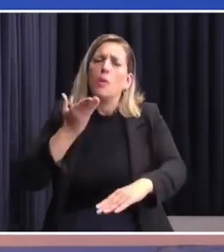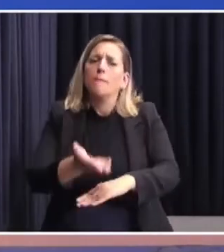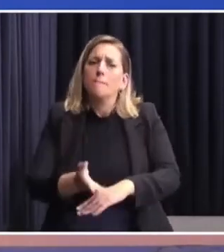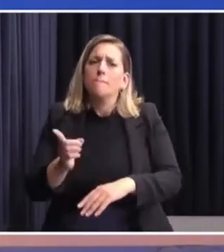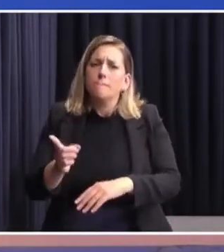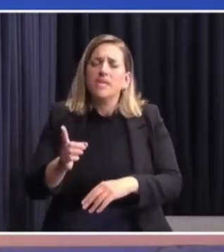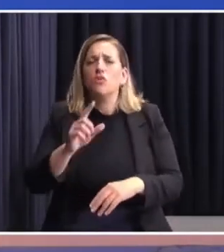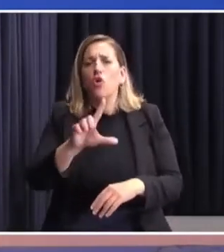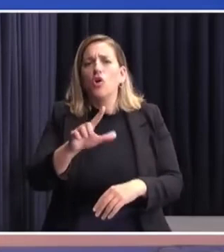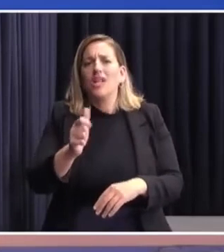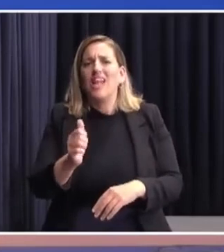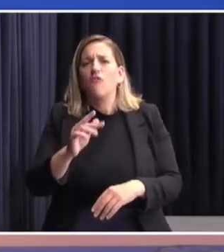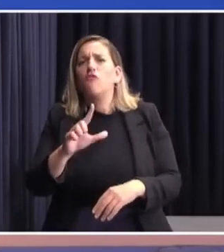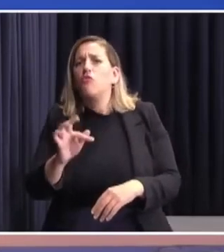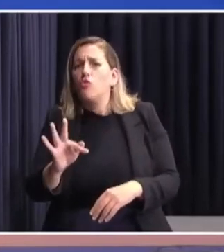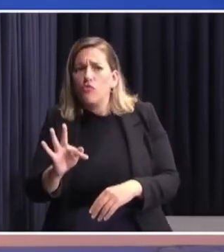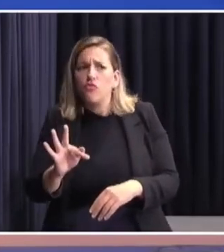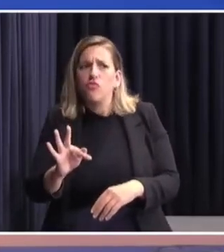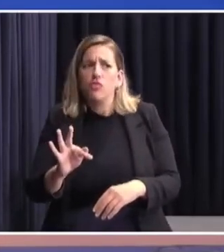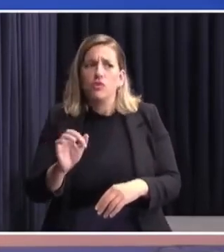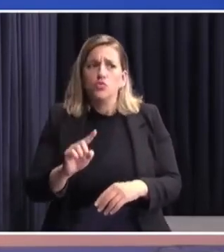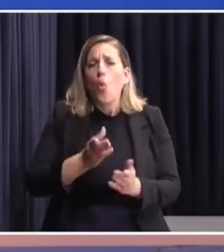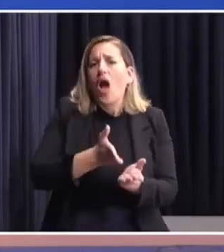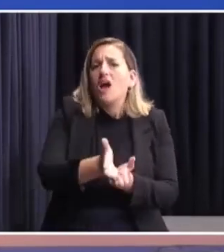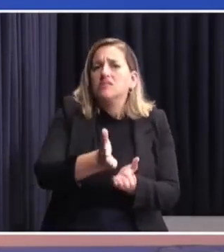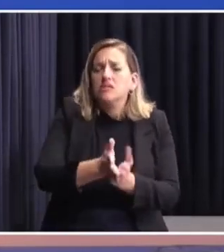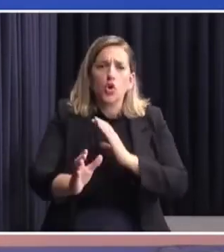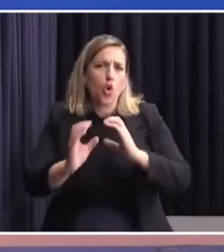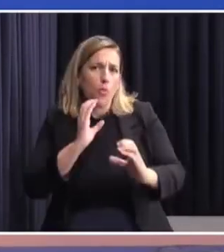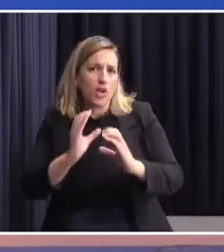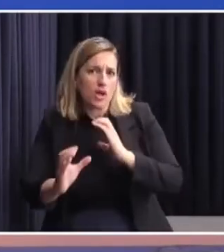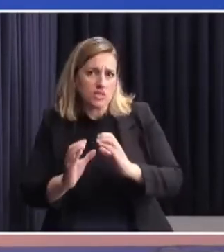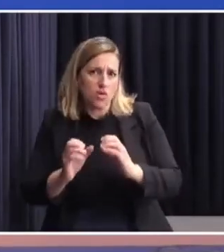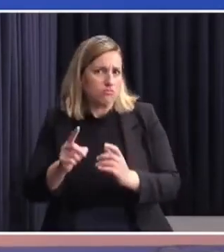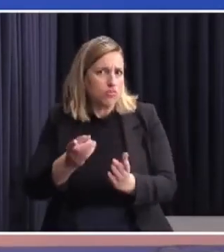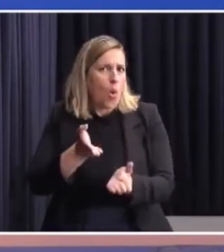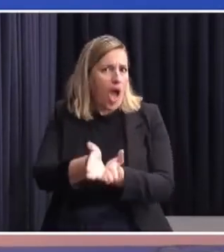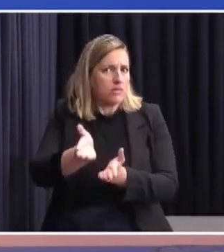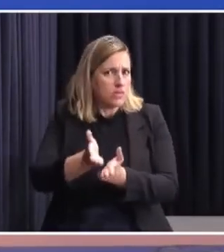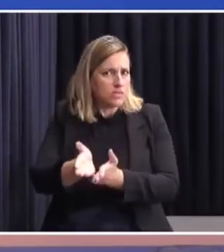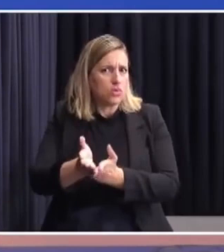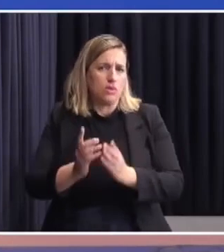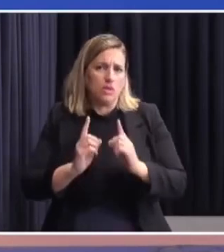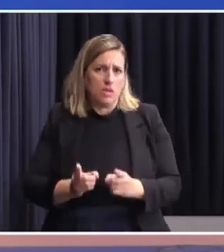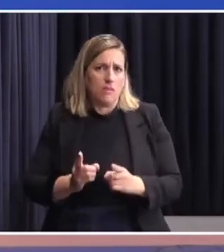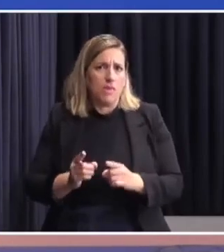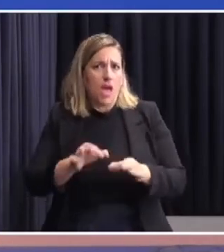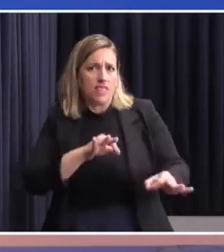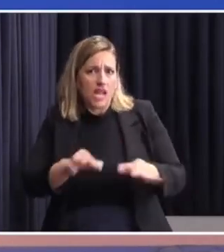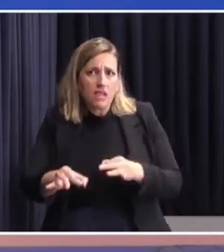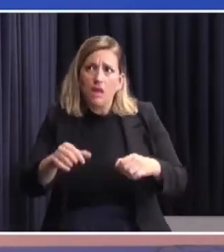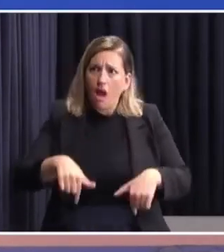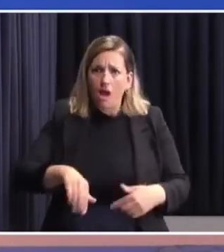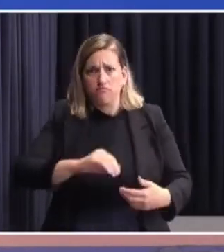Roberto Lafluf, quien es asesor en comunicación y estrategia